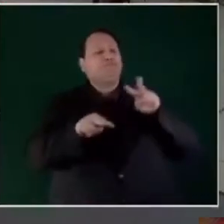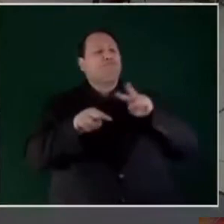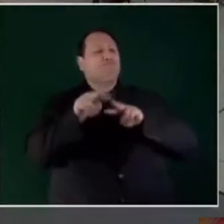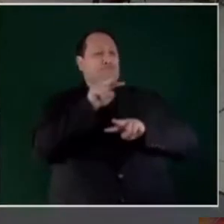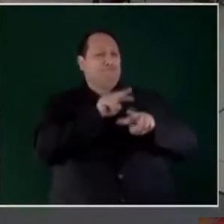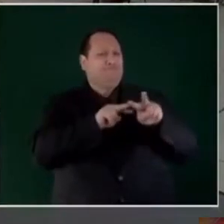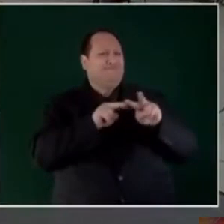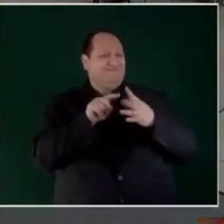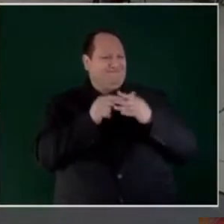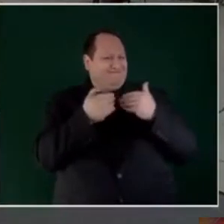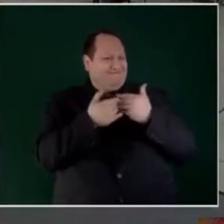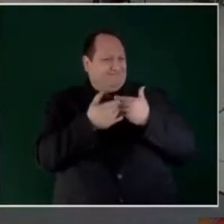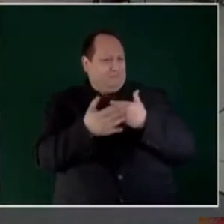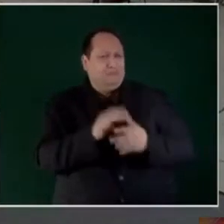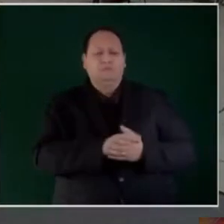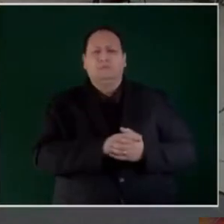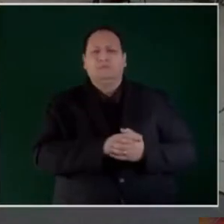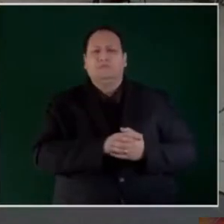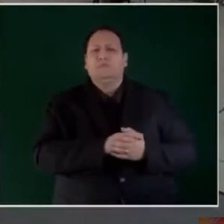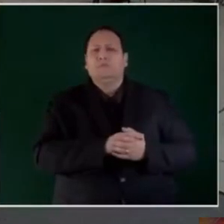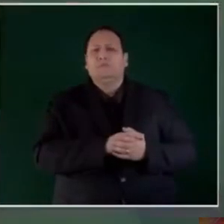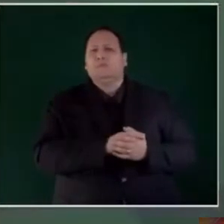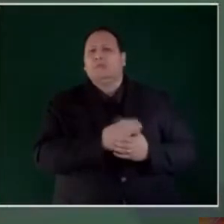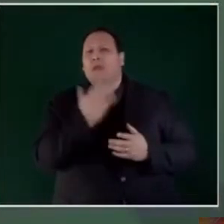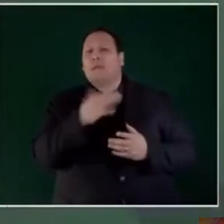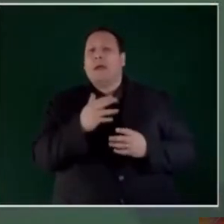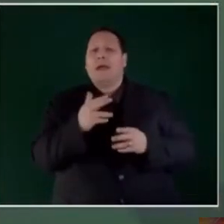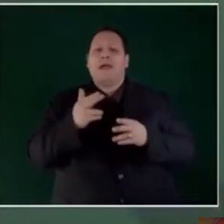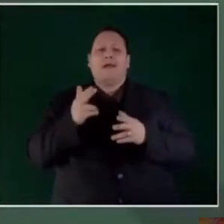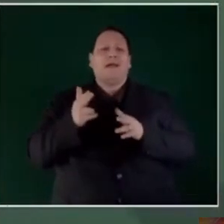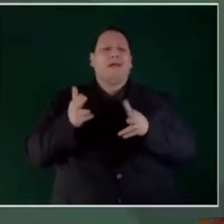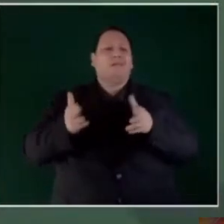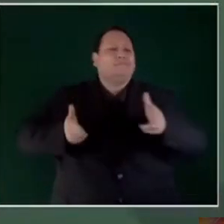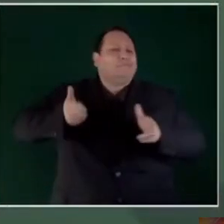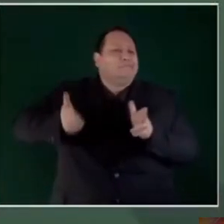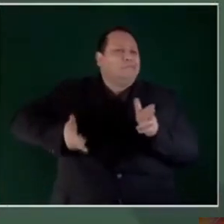por toda la obra del Trenmach.